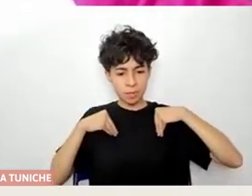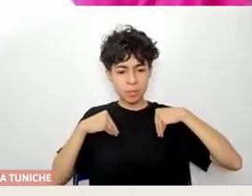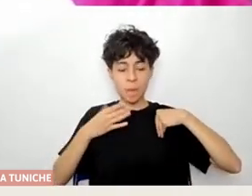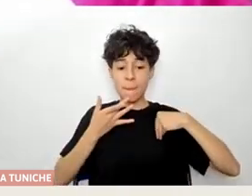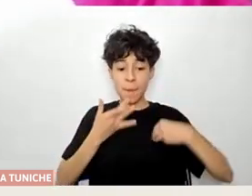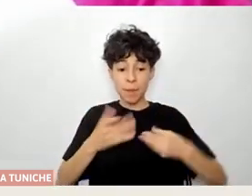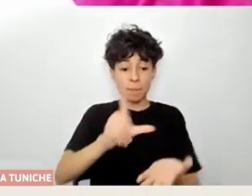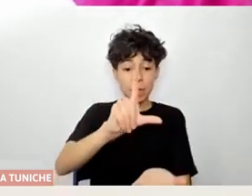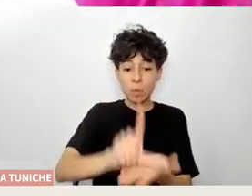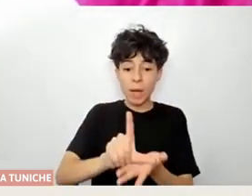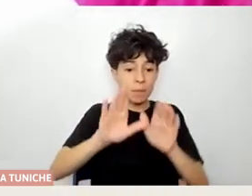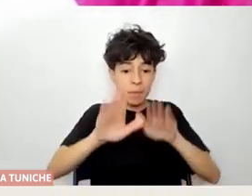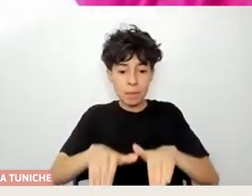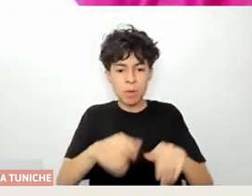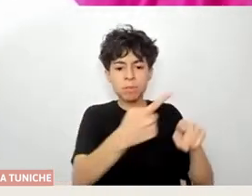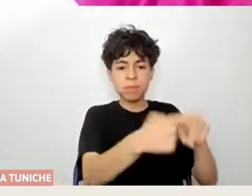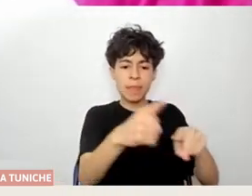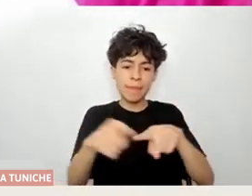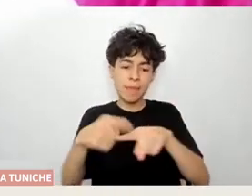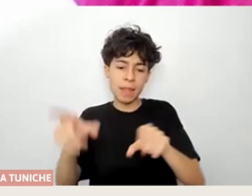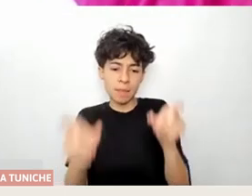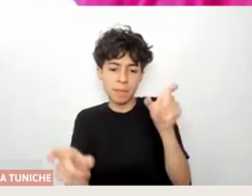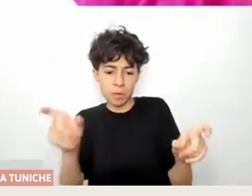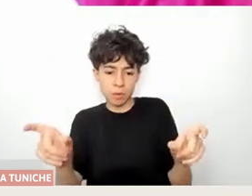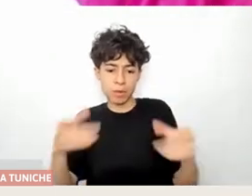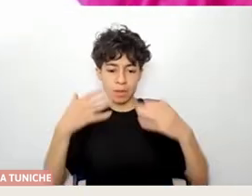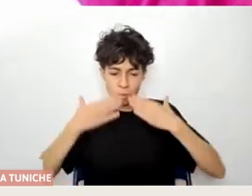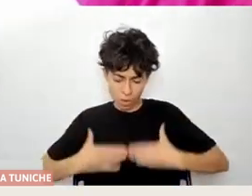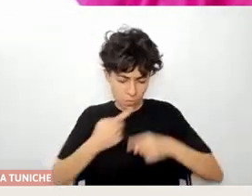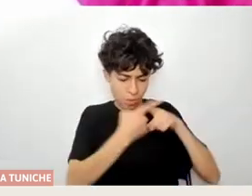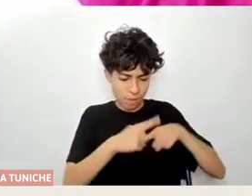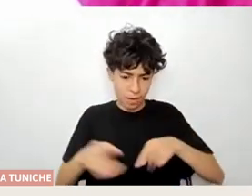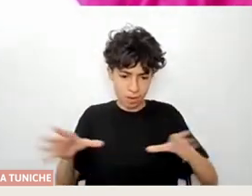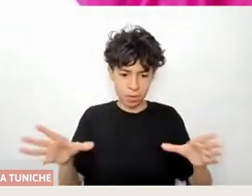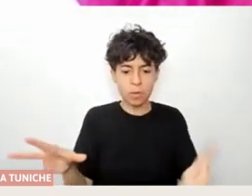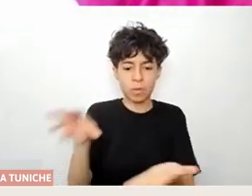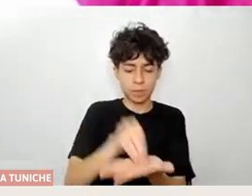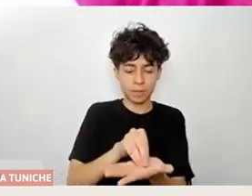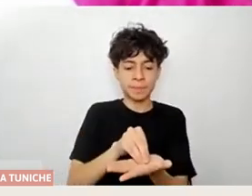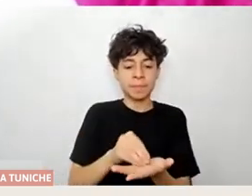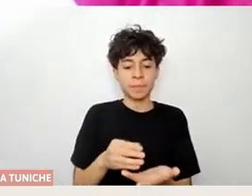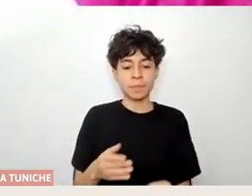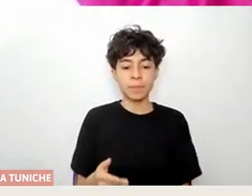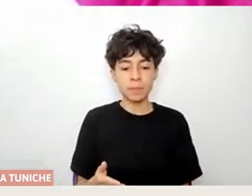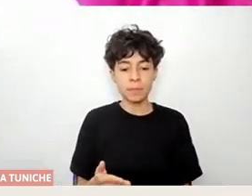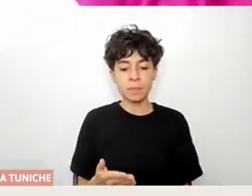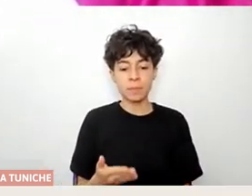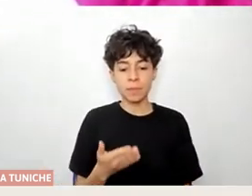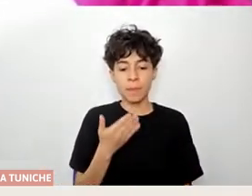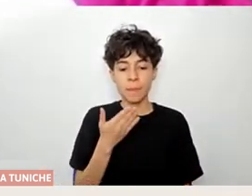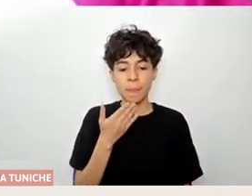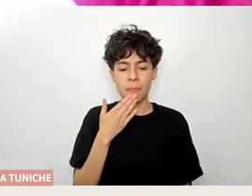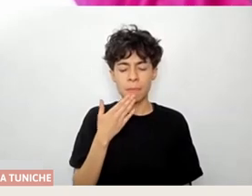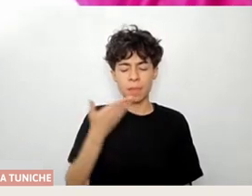mismo territorio. Una vez desubicada, desentrada la rigidez de sus discursos previos de nuestros